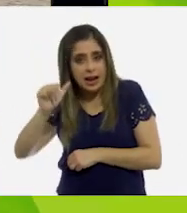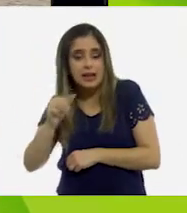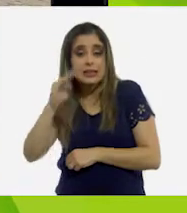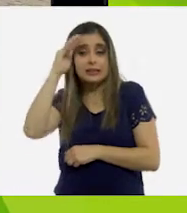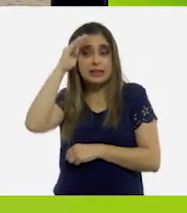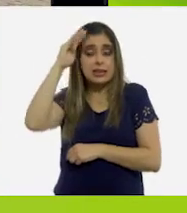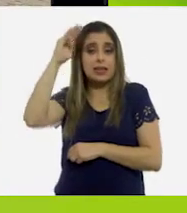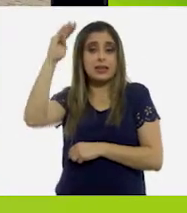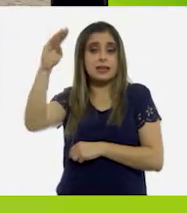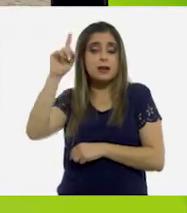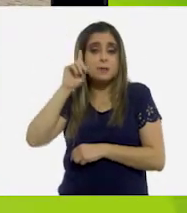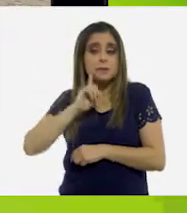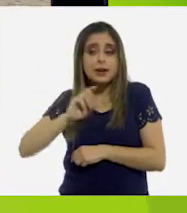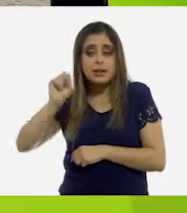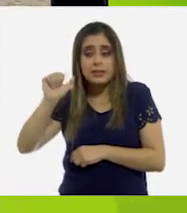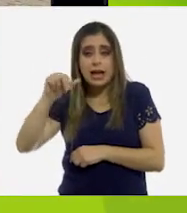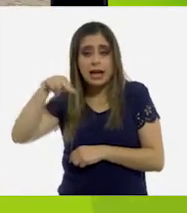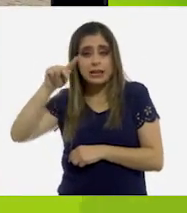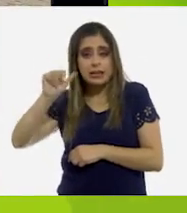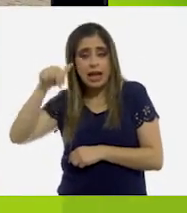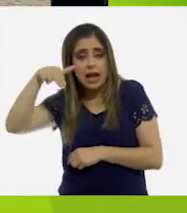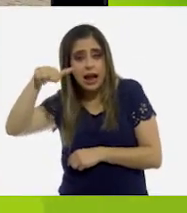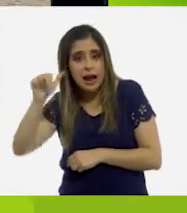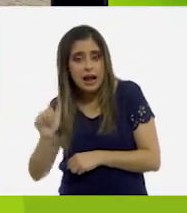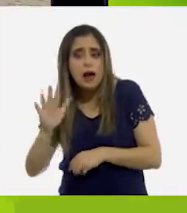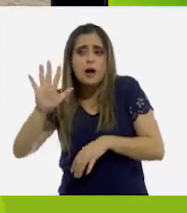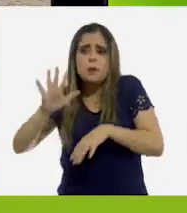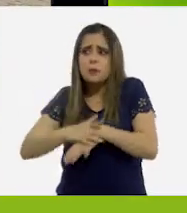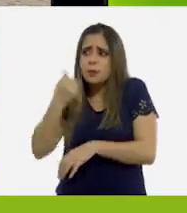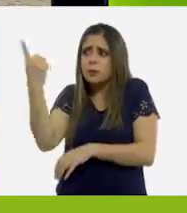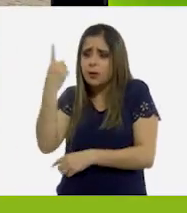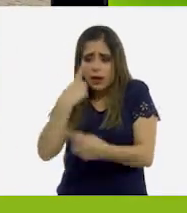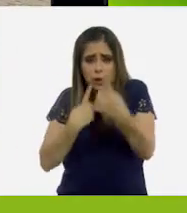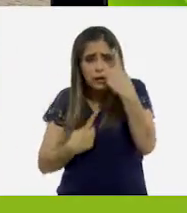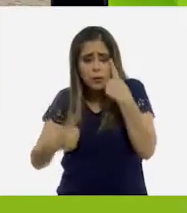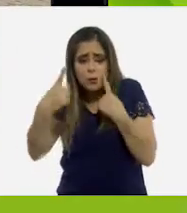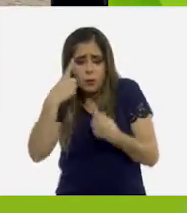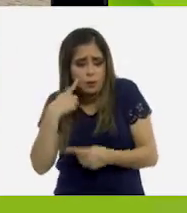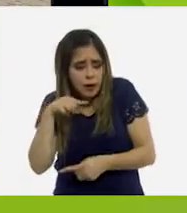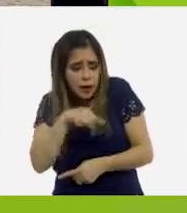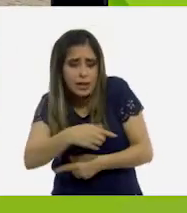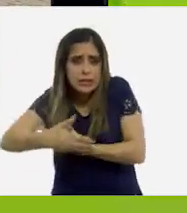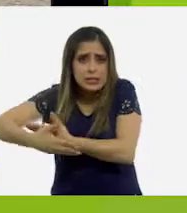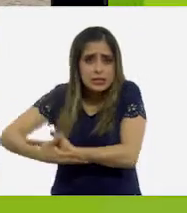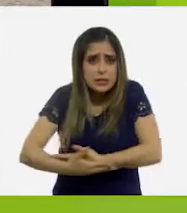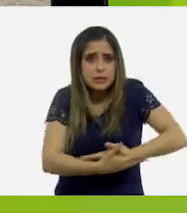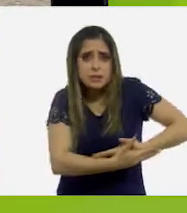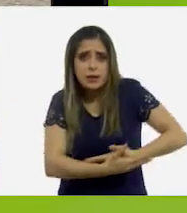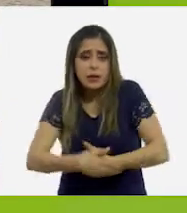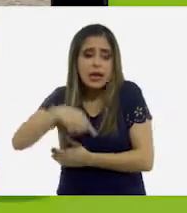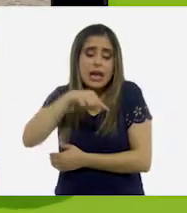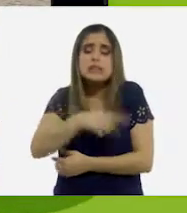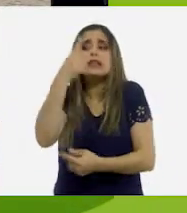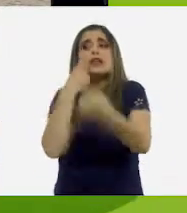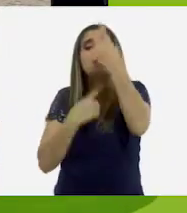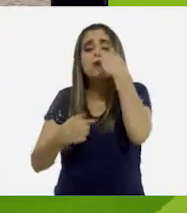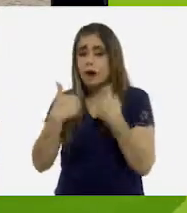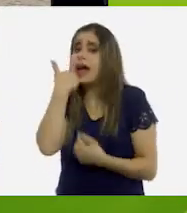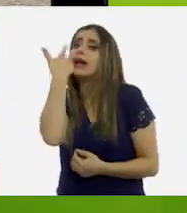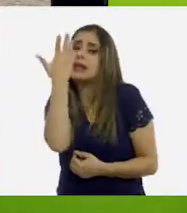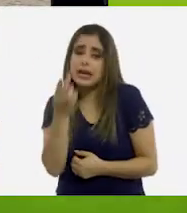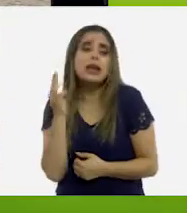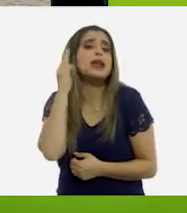Santana. Porque llora el niño por una manzana